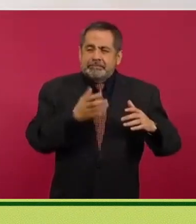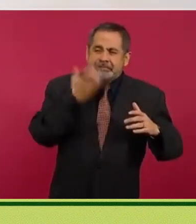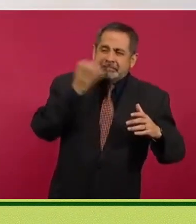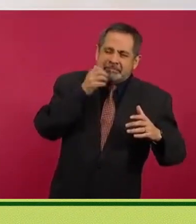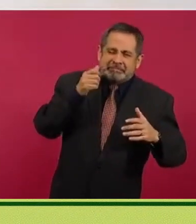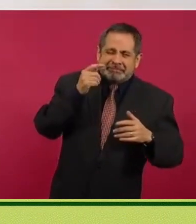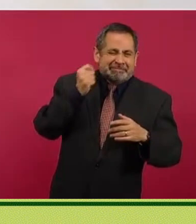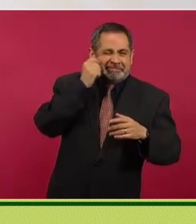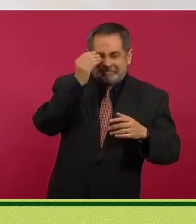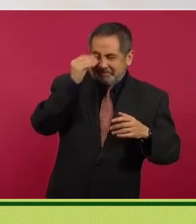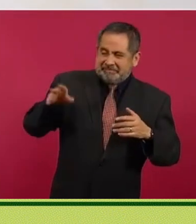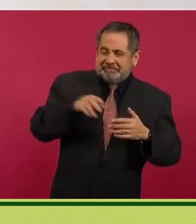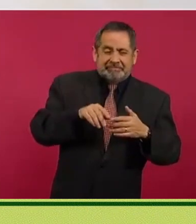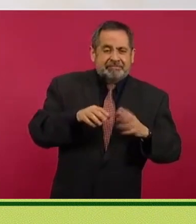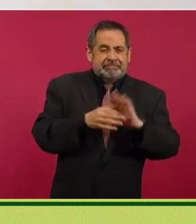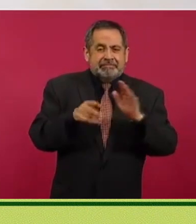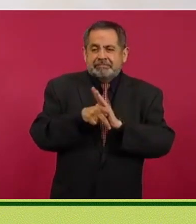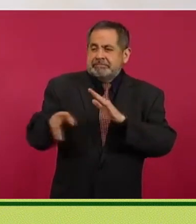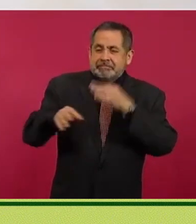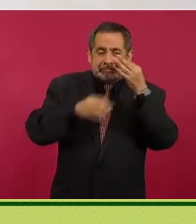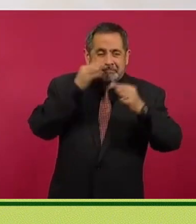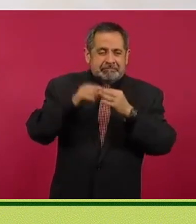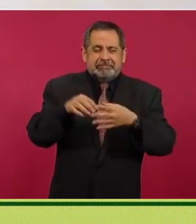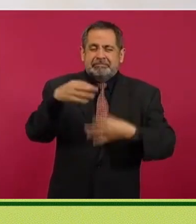panfleto,